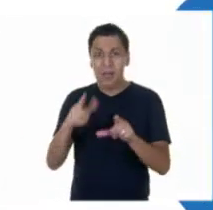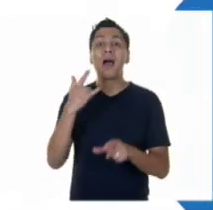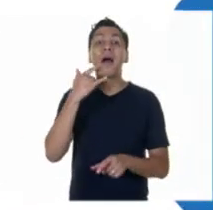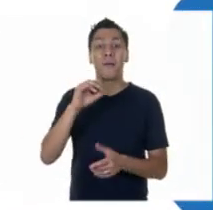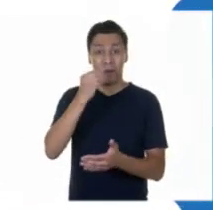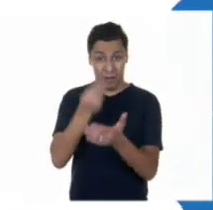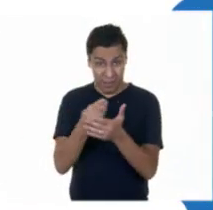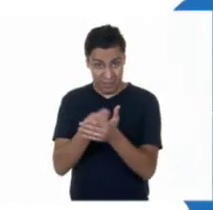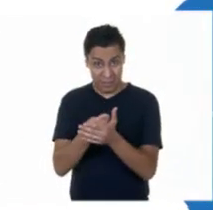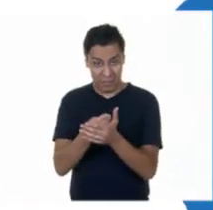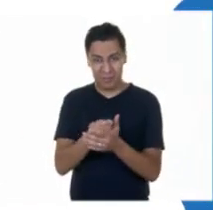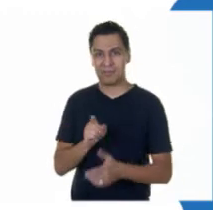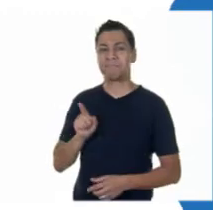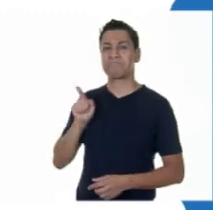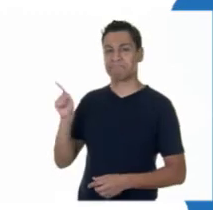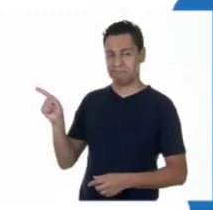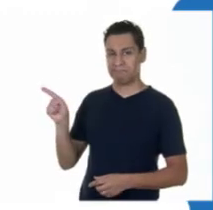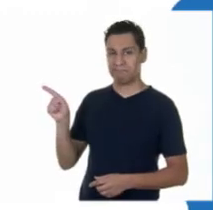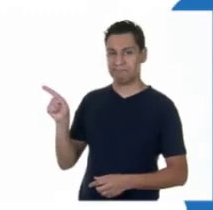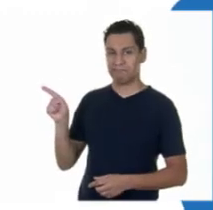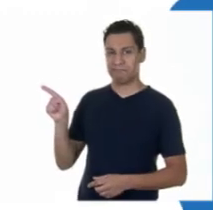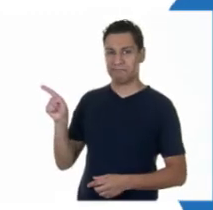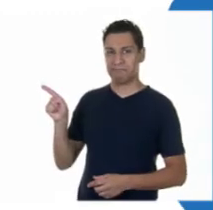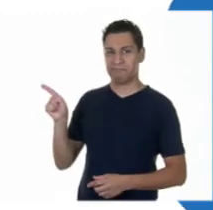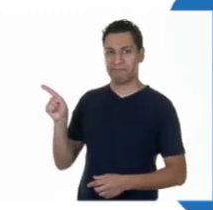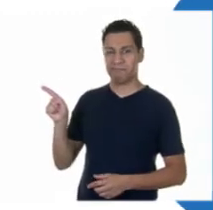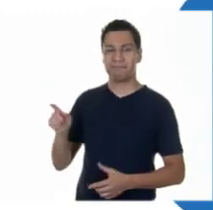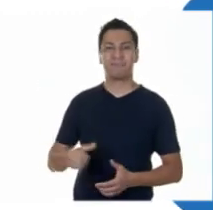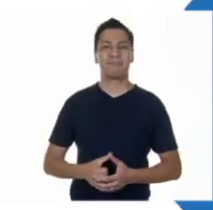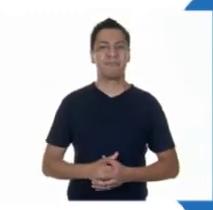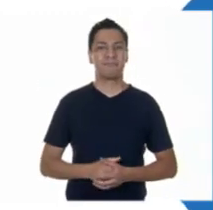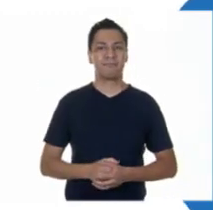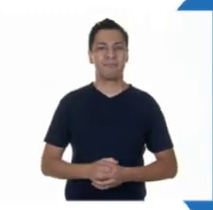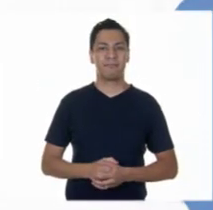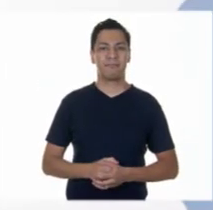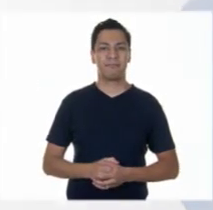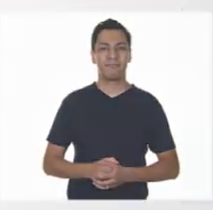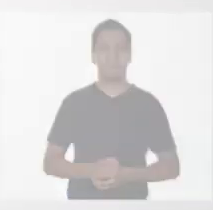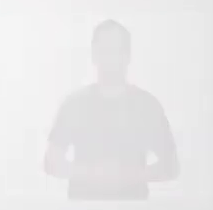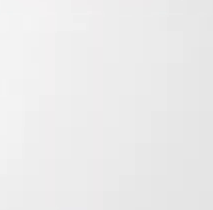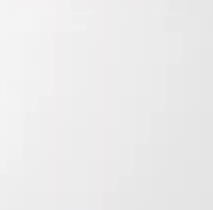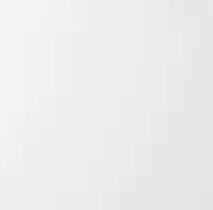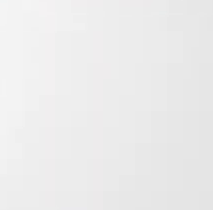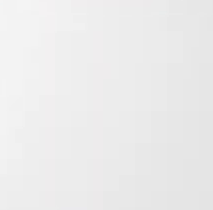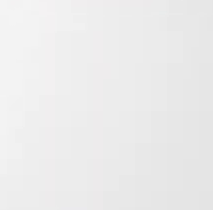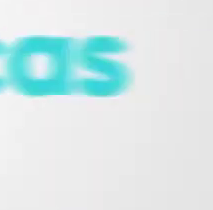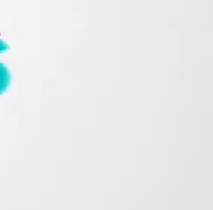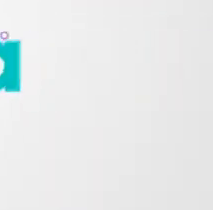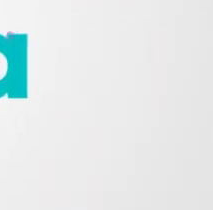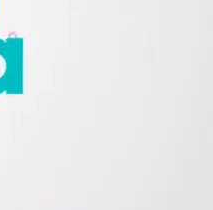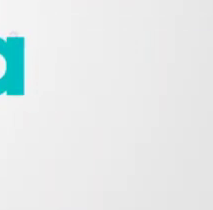Casa 3, los puedes encontrar en la siguiente liga, aprendeencasa.cep.gov.mx.